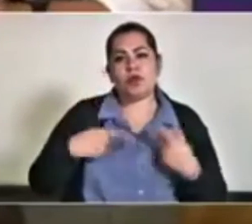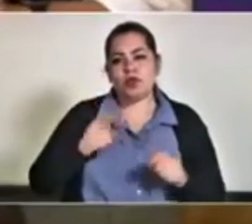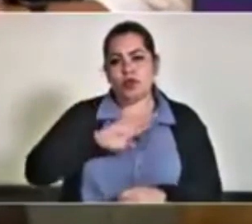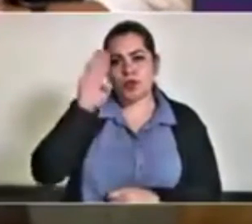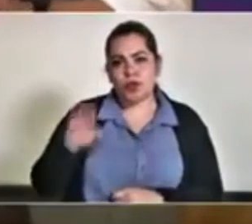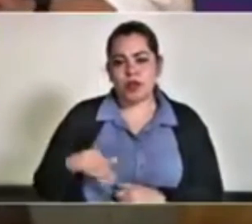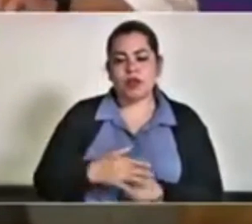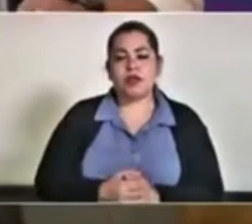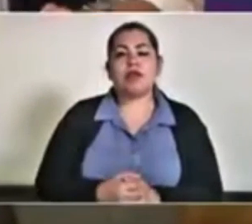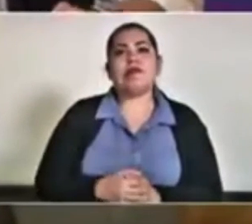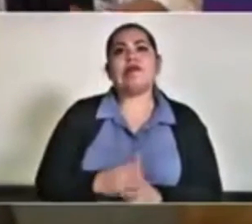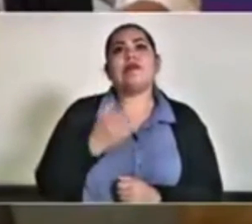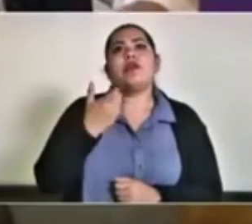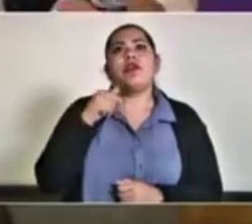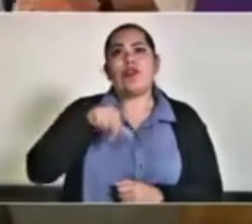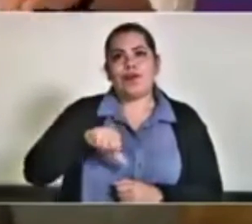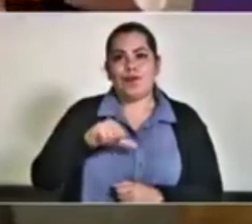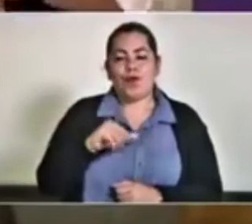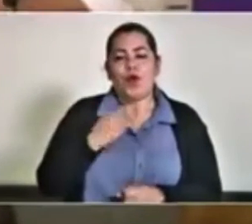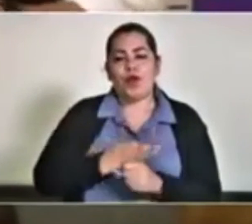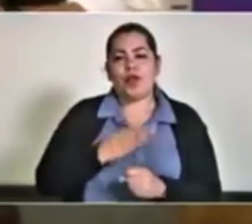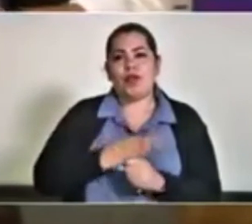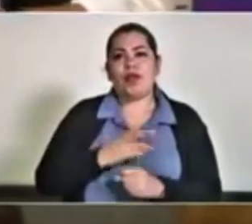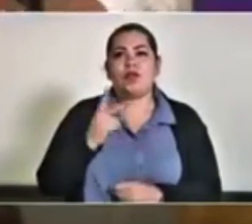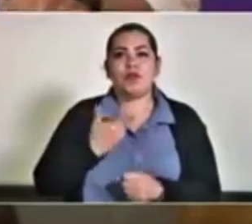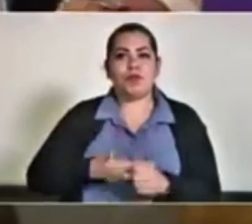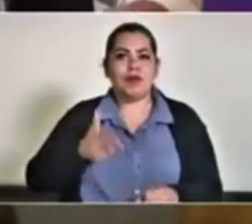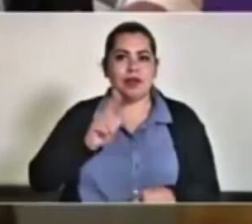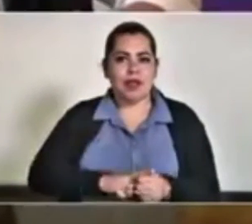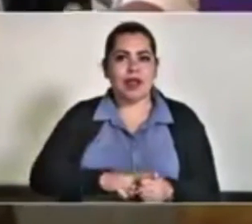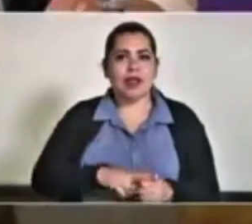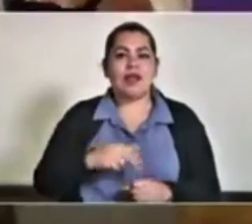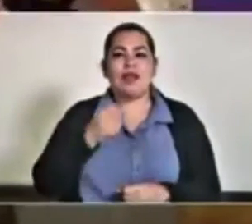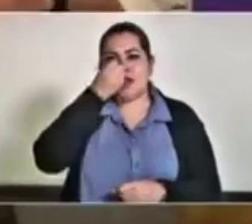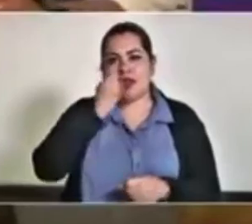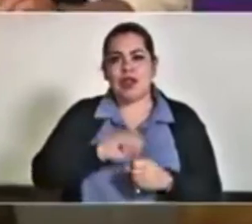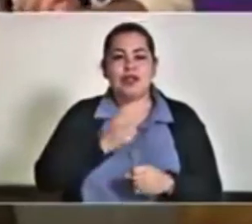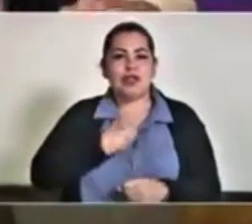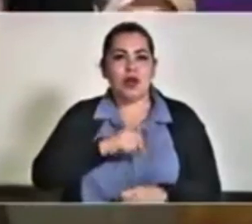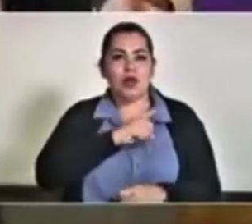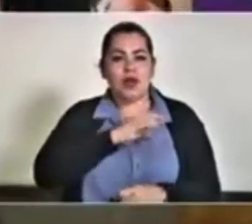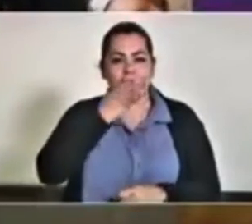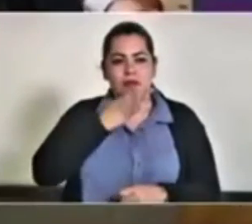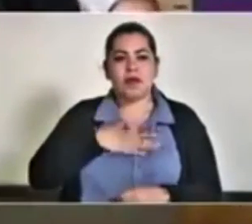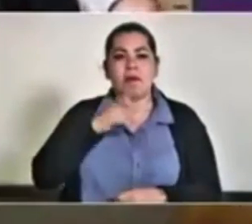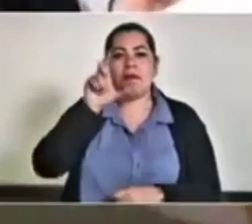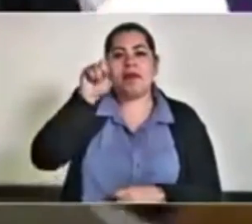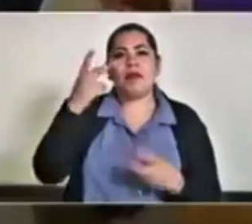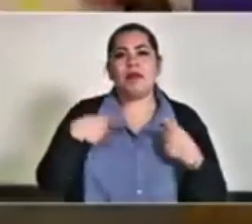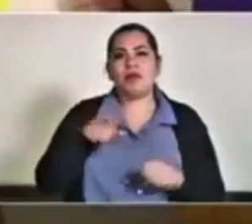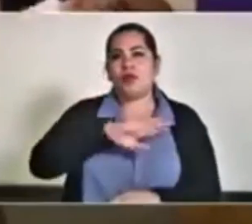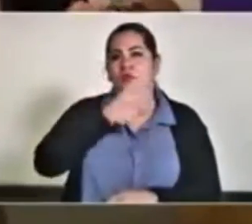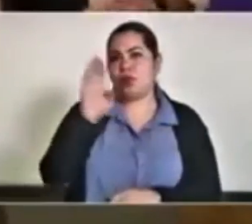defunciones. Y nuestra red hospitalaria de la Secretaría de Salud, nos reporta 20 defunciones.